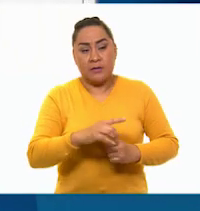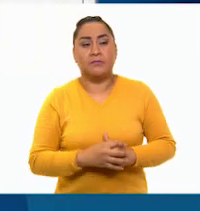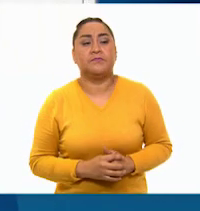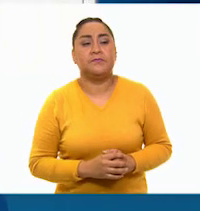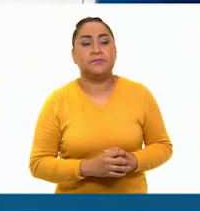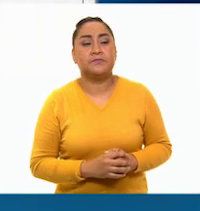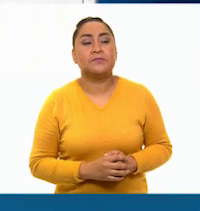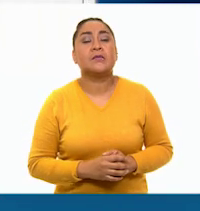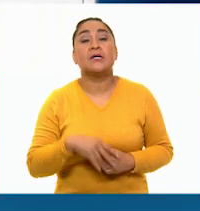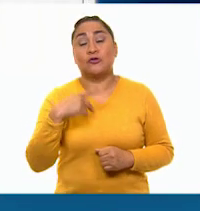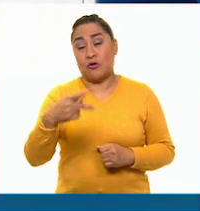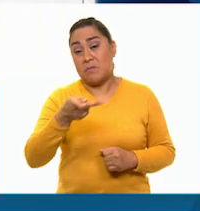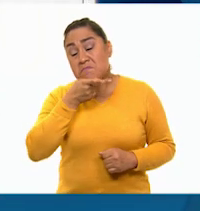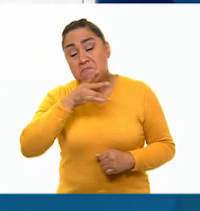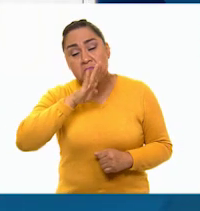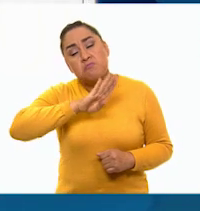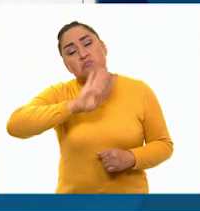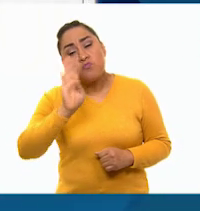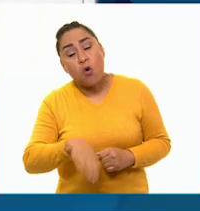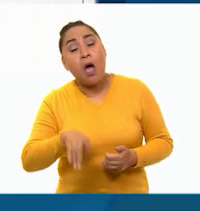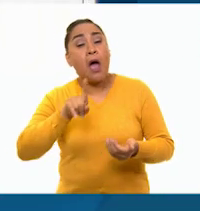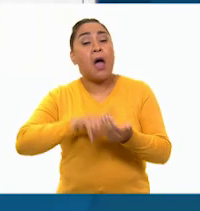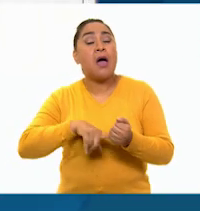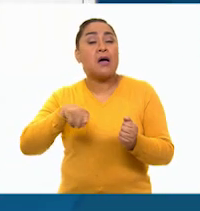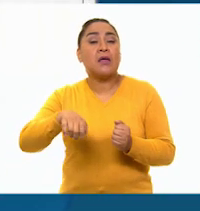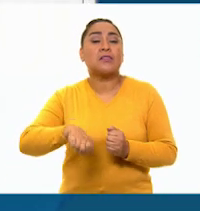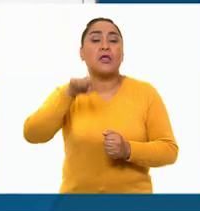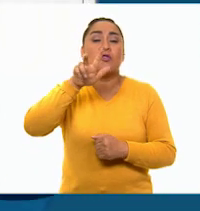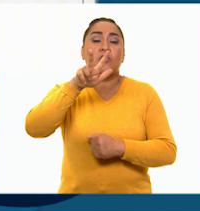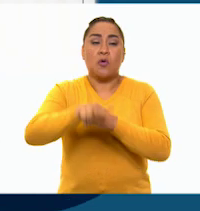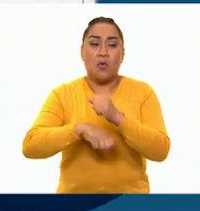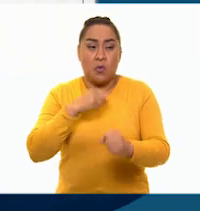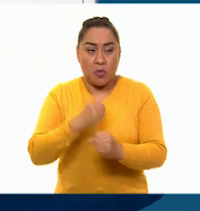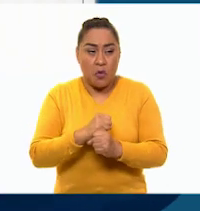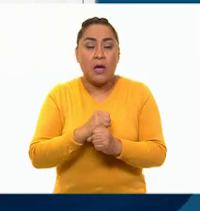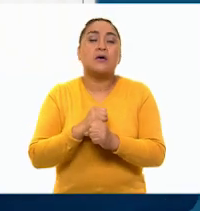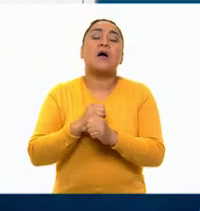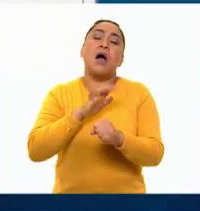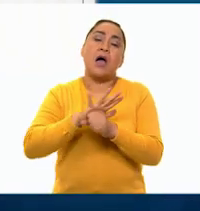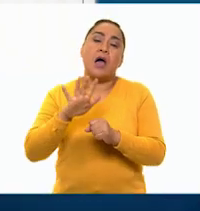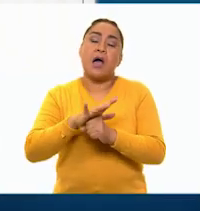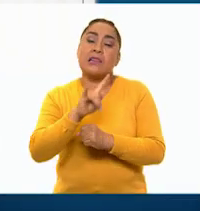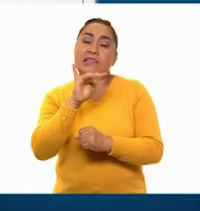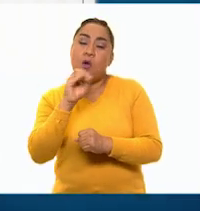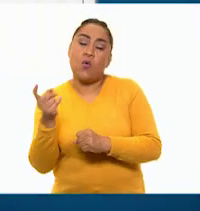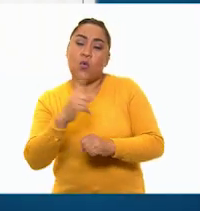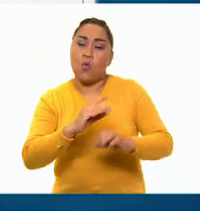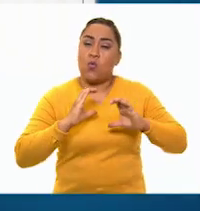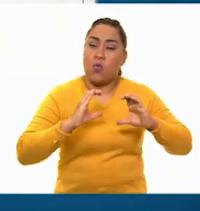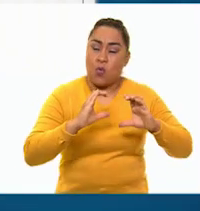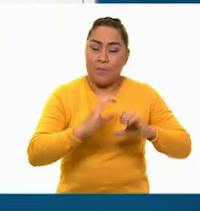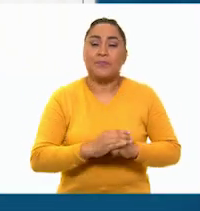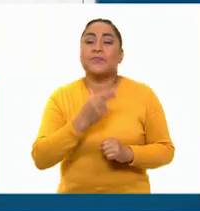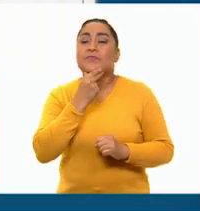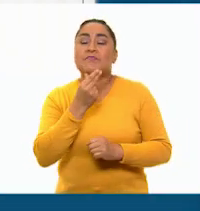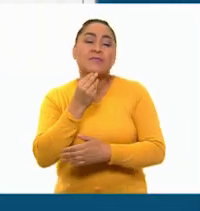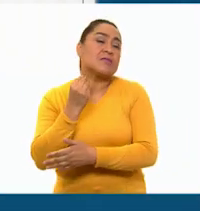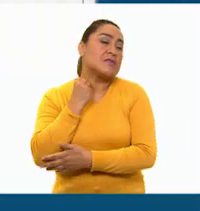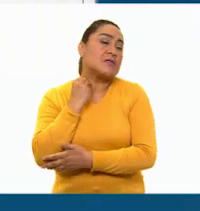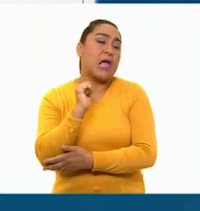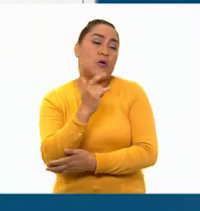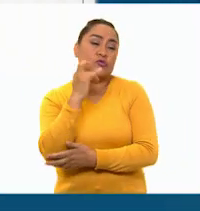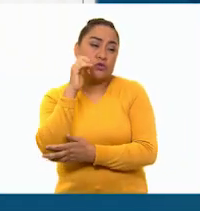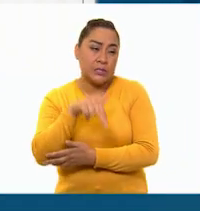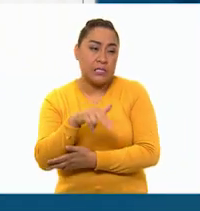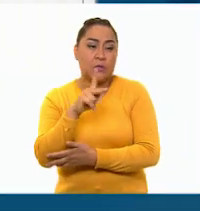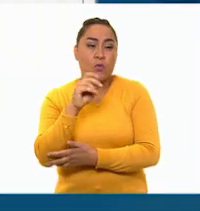Los padres de Leona habían muerto cuando ella tenía 18 años. Entonces quedó al cuidado de un tío, el abogado Agustín Pomposo Fernández de